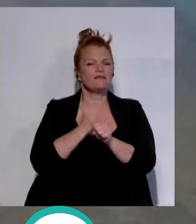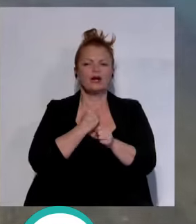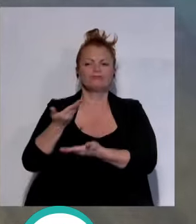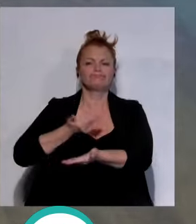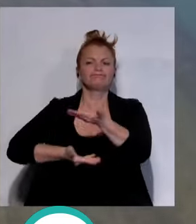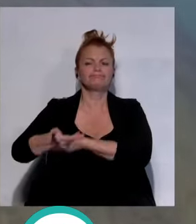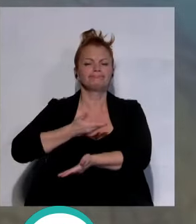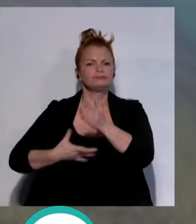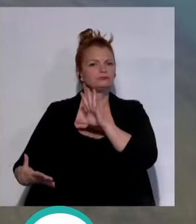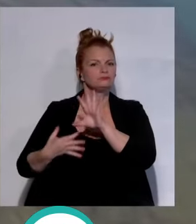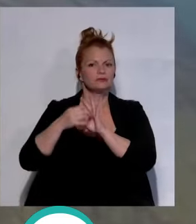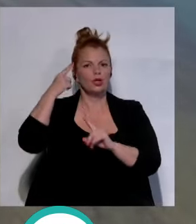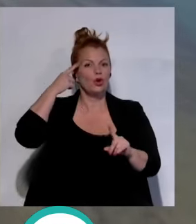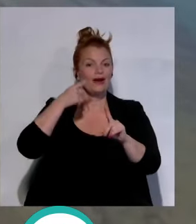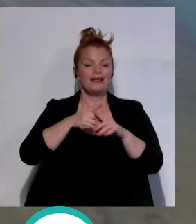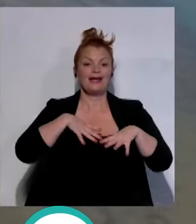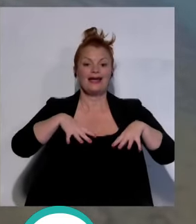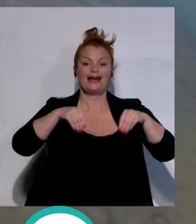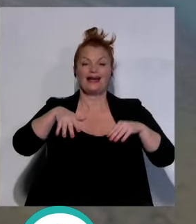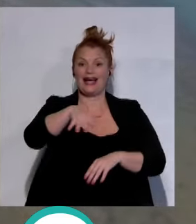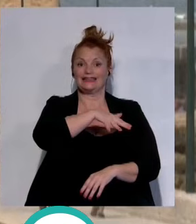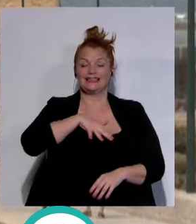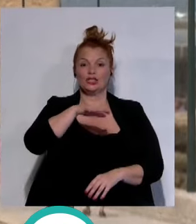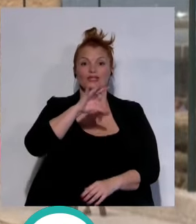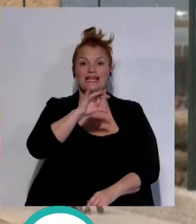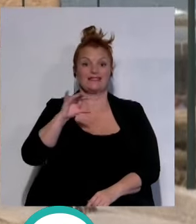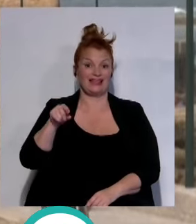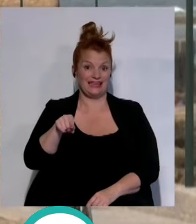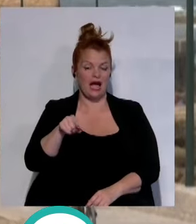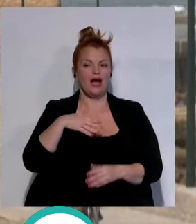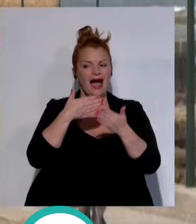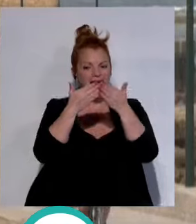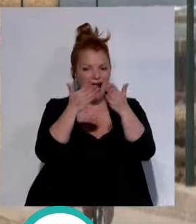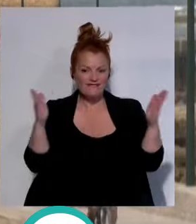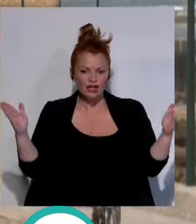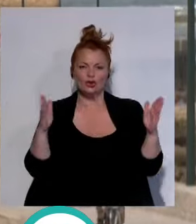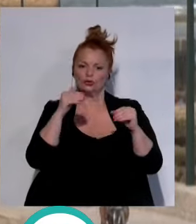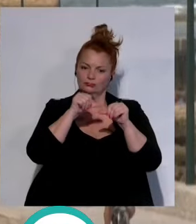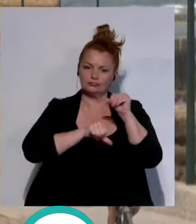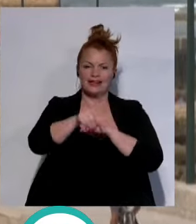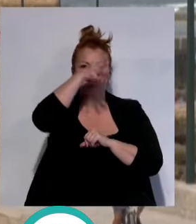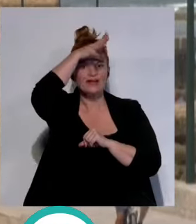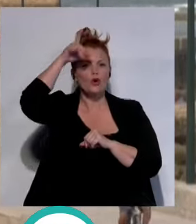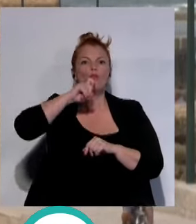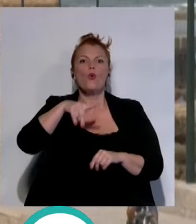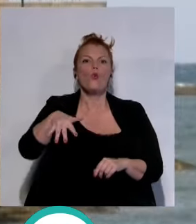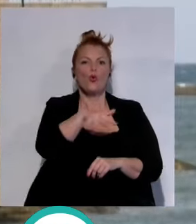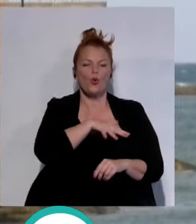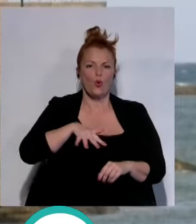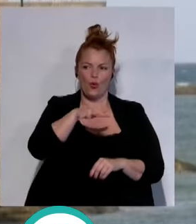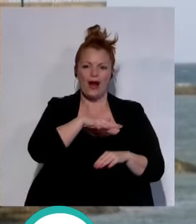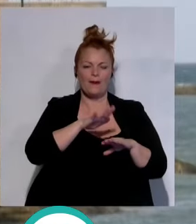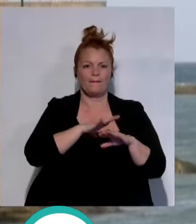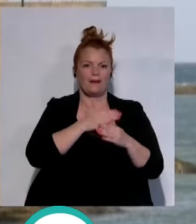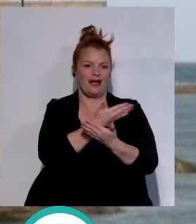conjunta con el objetivo de que el castillo de San Sebastián pueda estar abierto durante el próximo verano como lugar de esparcimiento